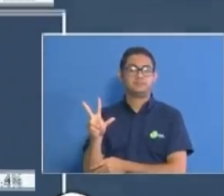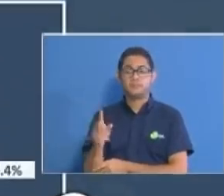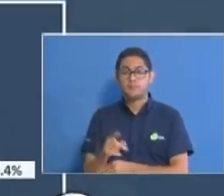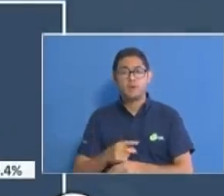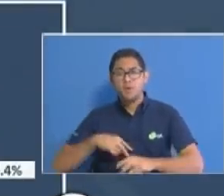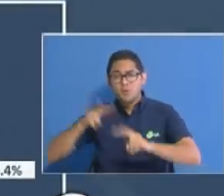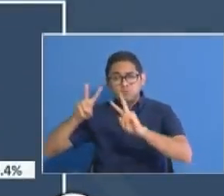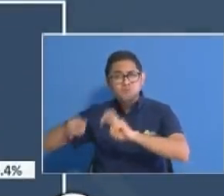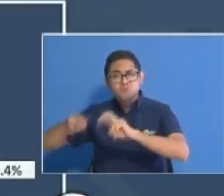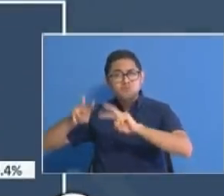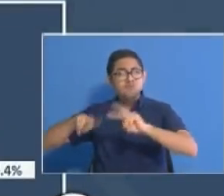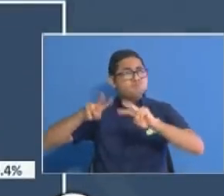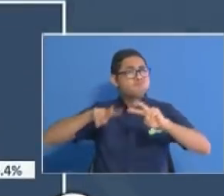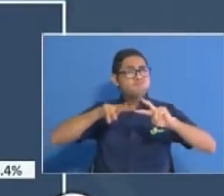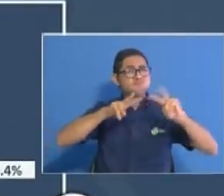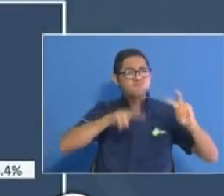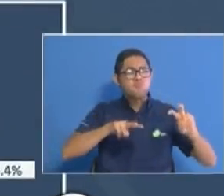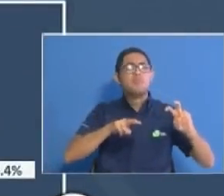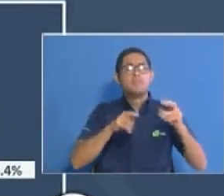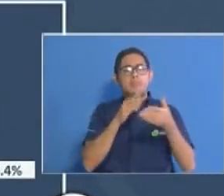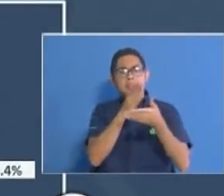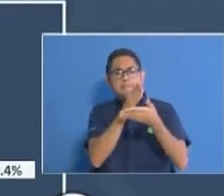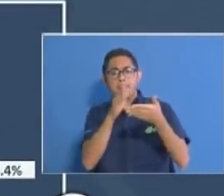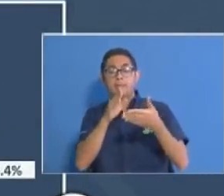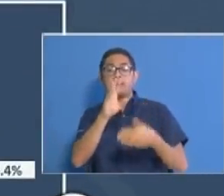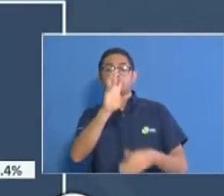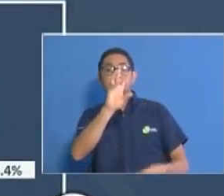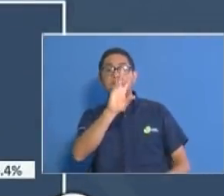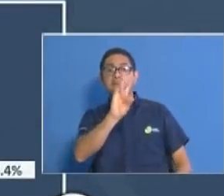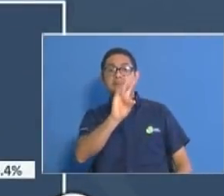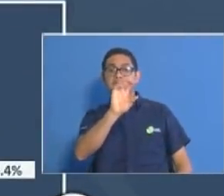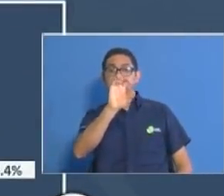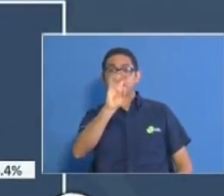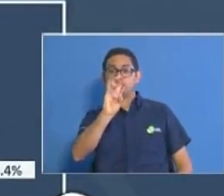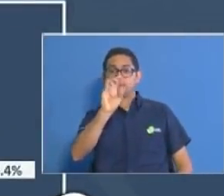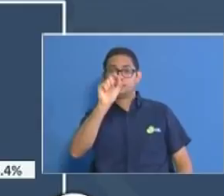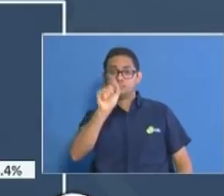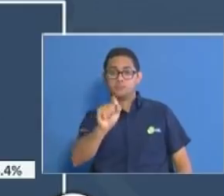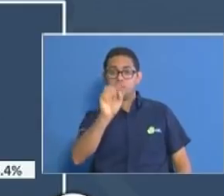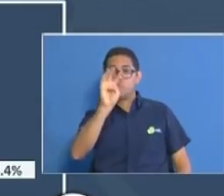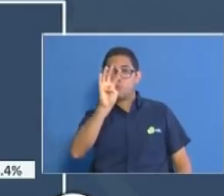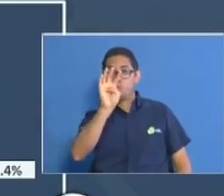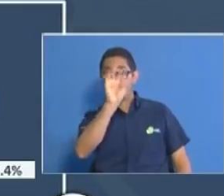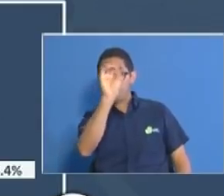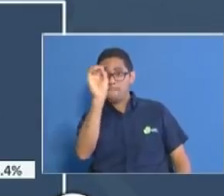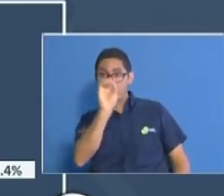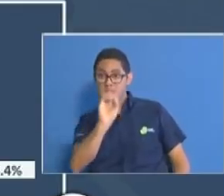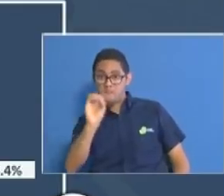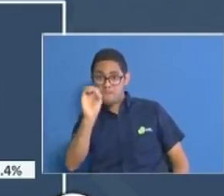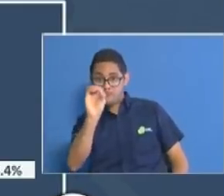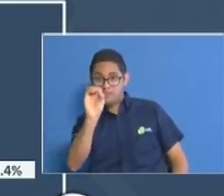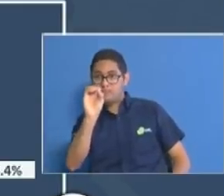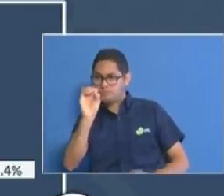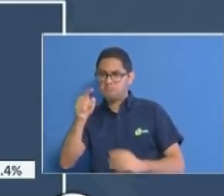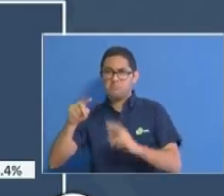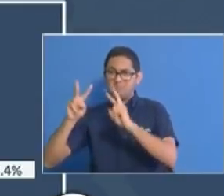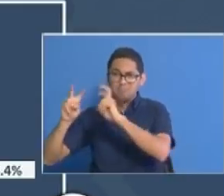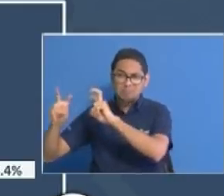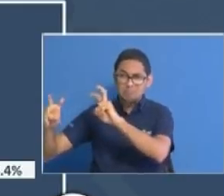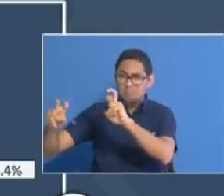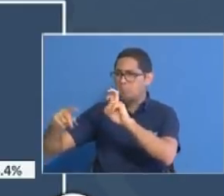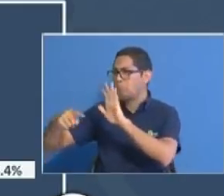pruebas, tenemos que el 76.4% corresponde a las pruebas negativas,